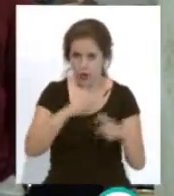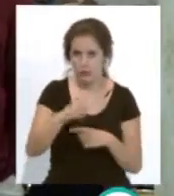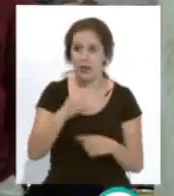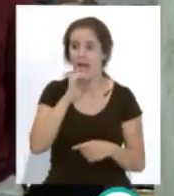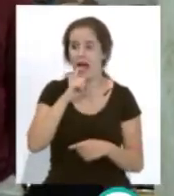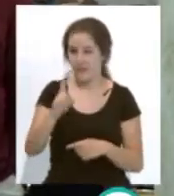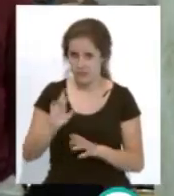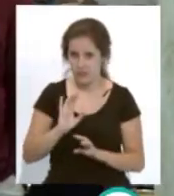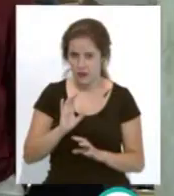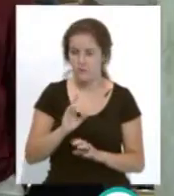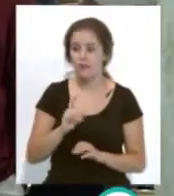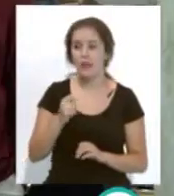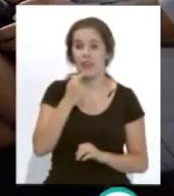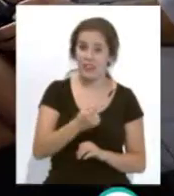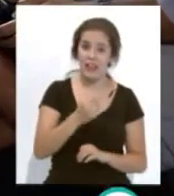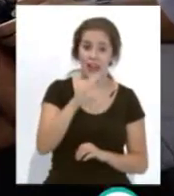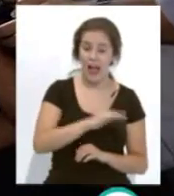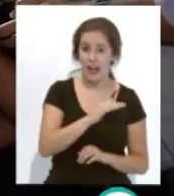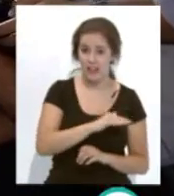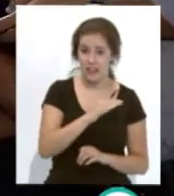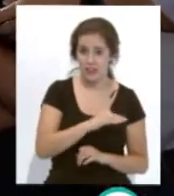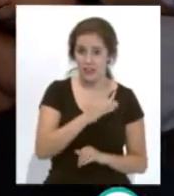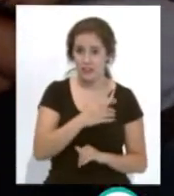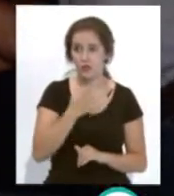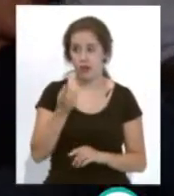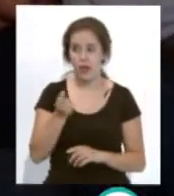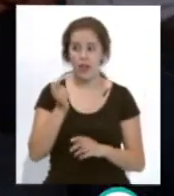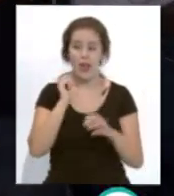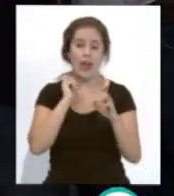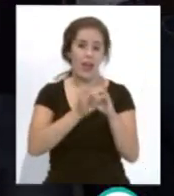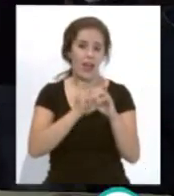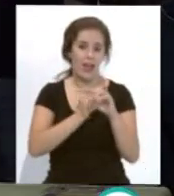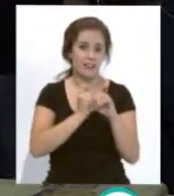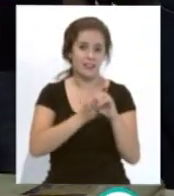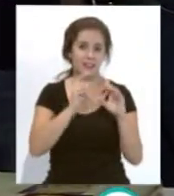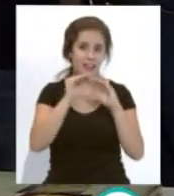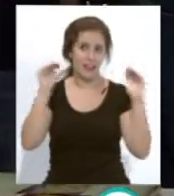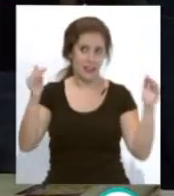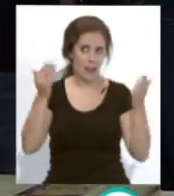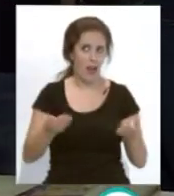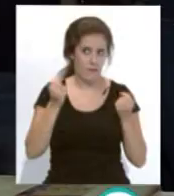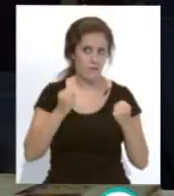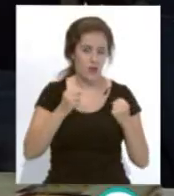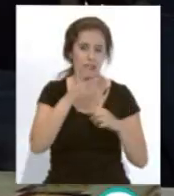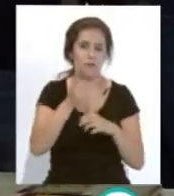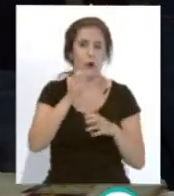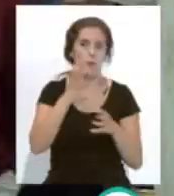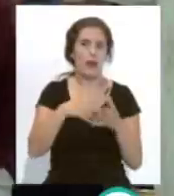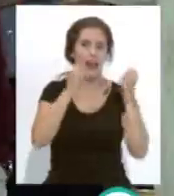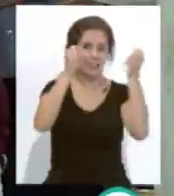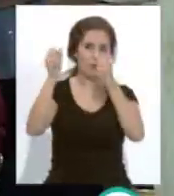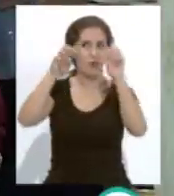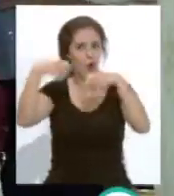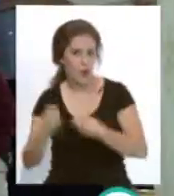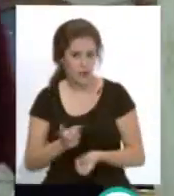mal amigo dile al niño que ponga unos espiches grandes de la estantería pues como se le caiga el trofeo se jode se